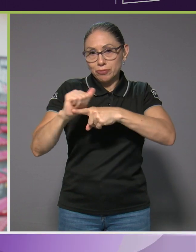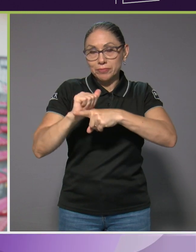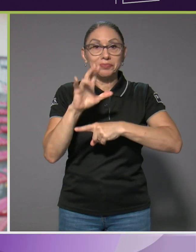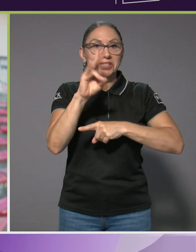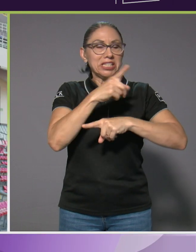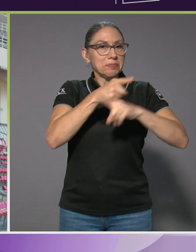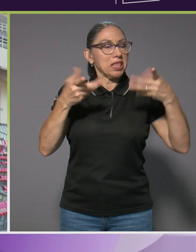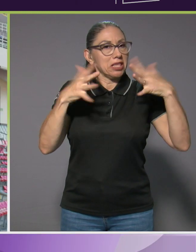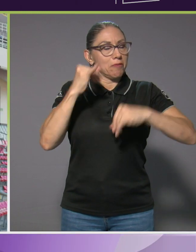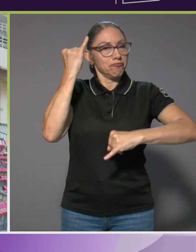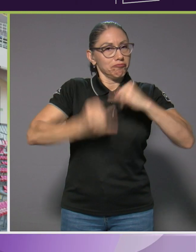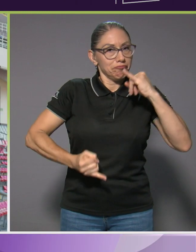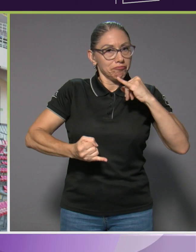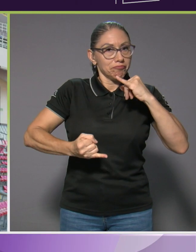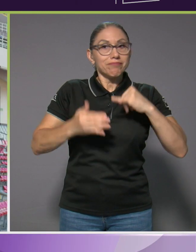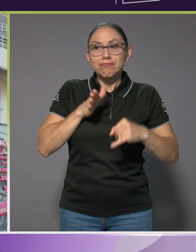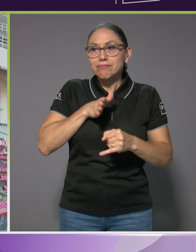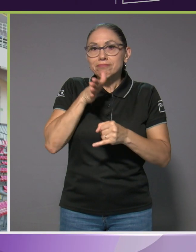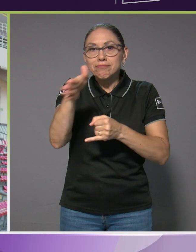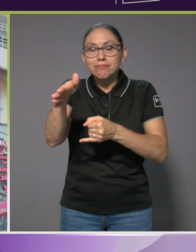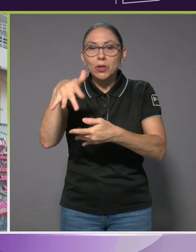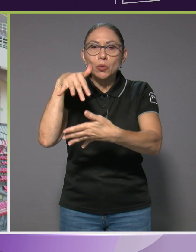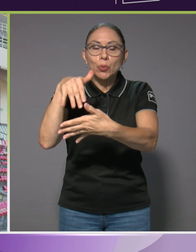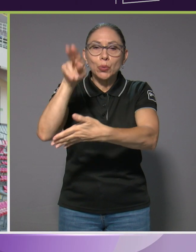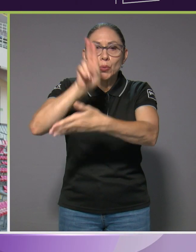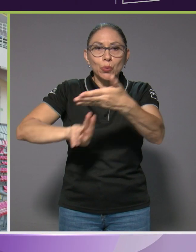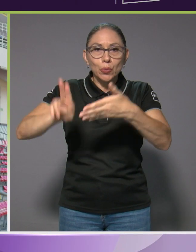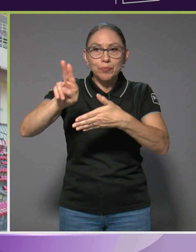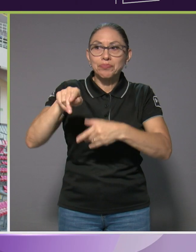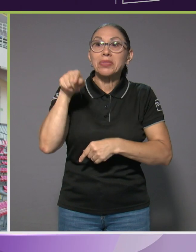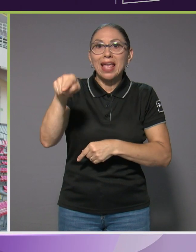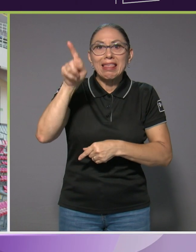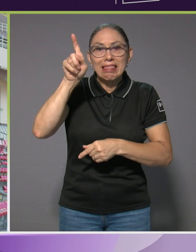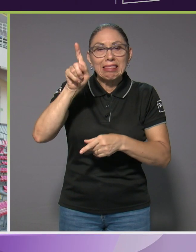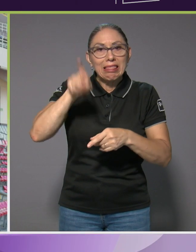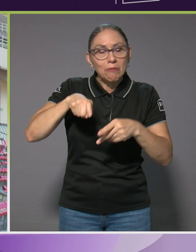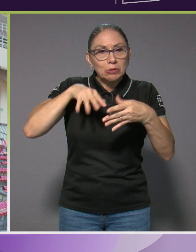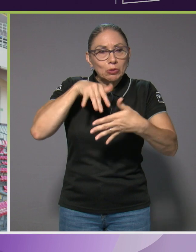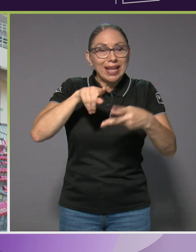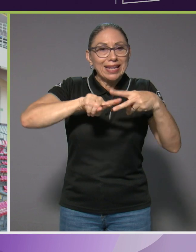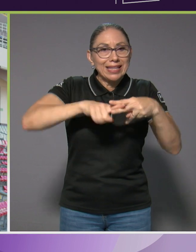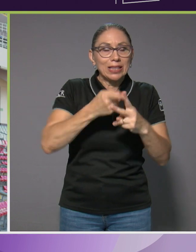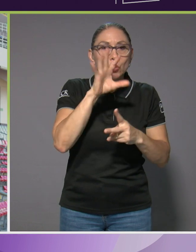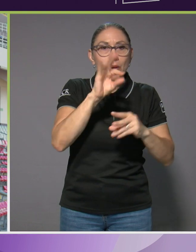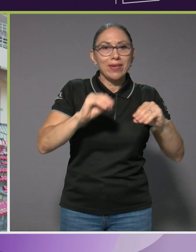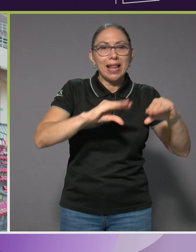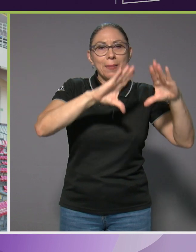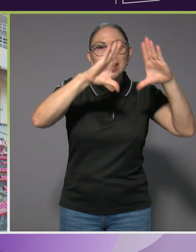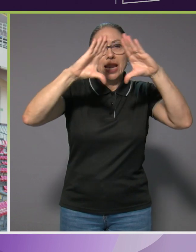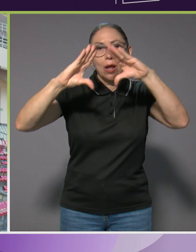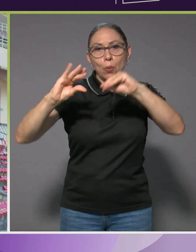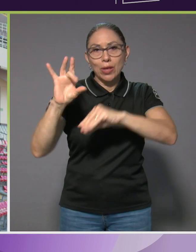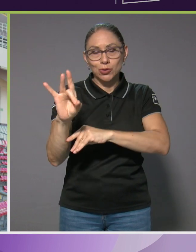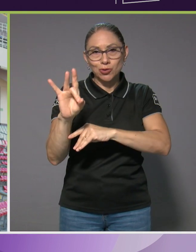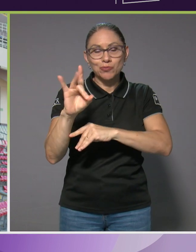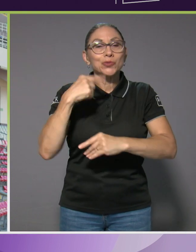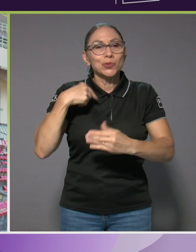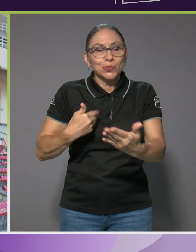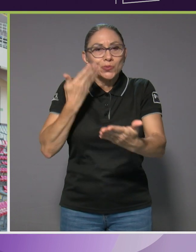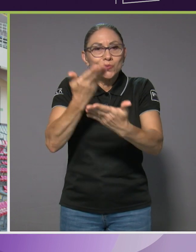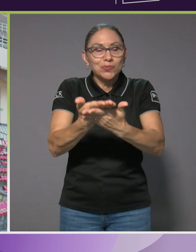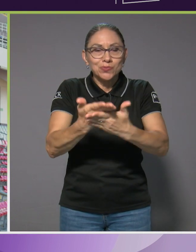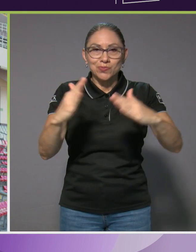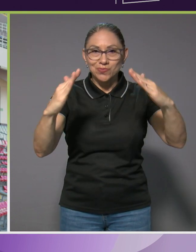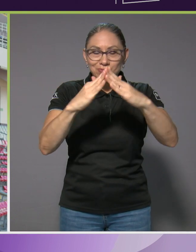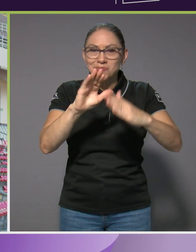terminando. Y ir a la universidad, de la universidad tengo clases de 9 de la mañana a 8 de la noche, de ahí llegar a mi casa como a las 10 de la noche,